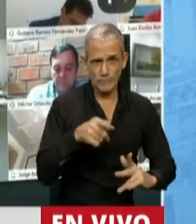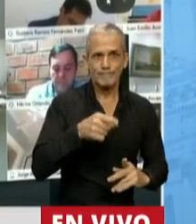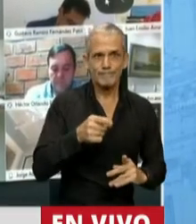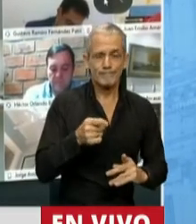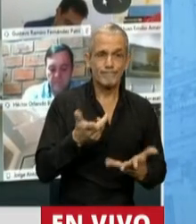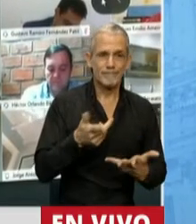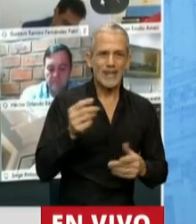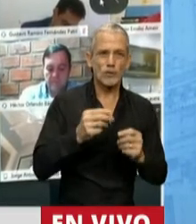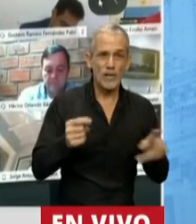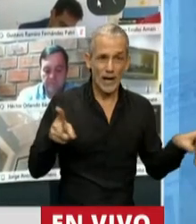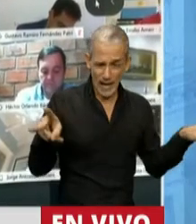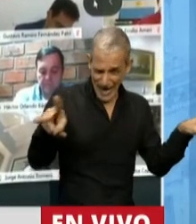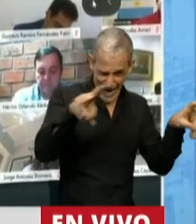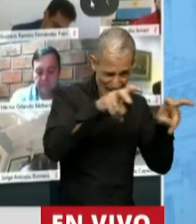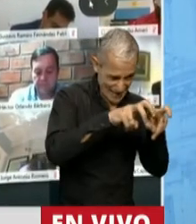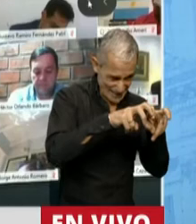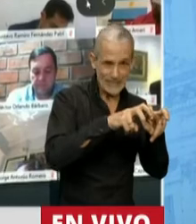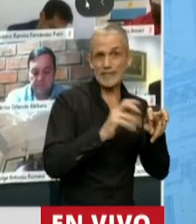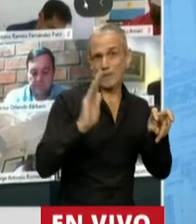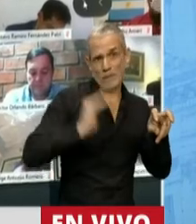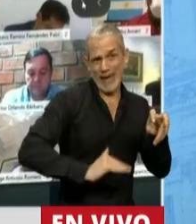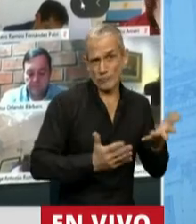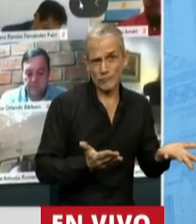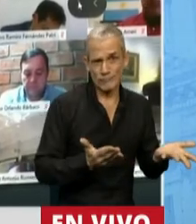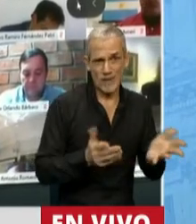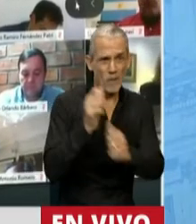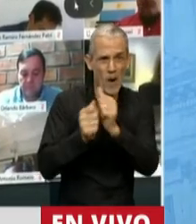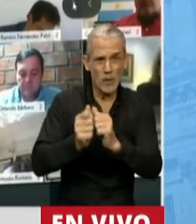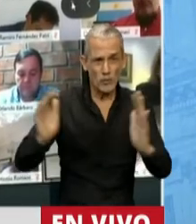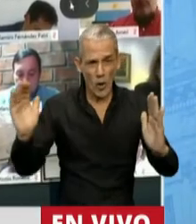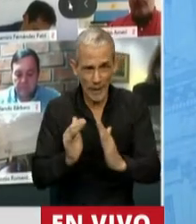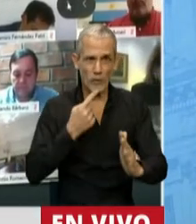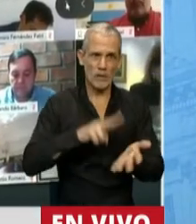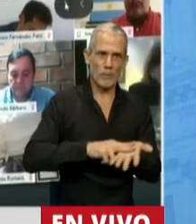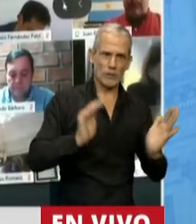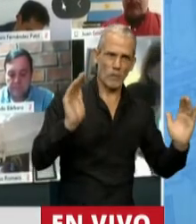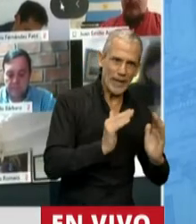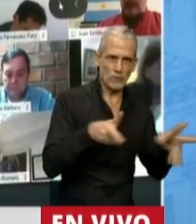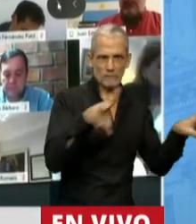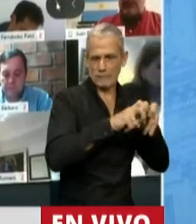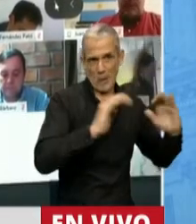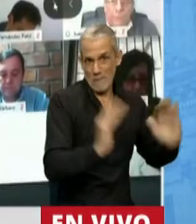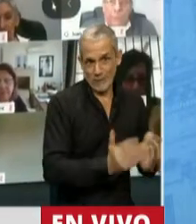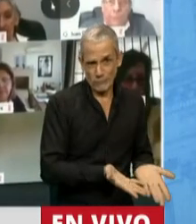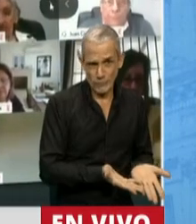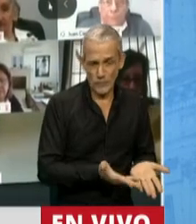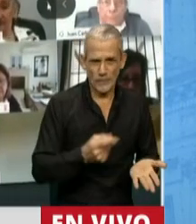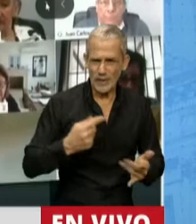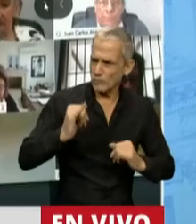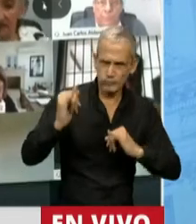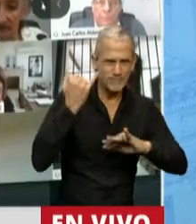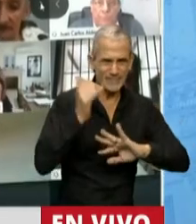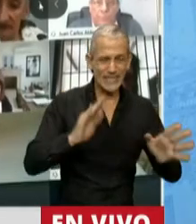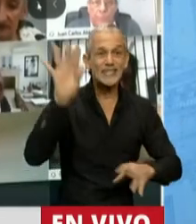ingresos de los recursos nacionales hayan disminuido considerablemente. Ya se dijo acá. Por eso es que las